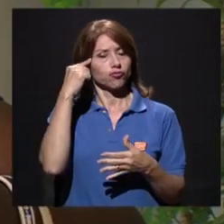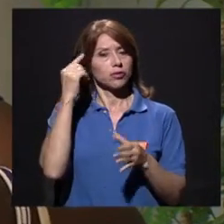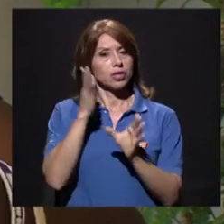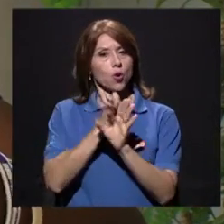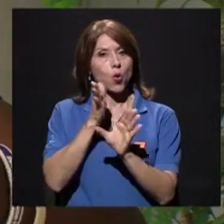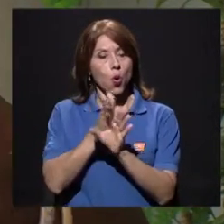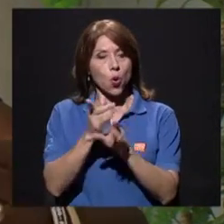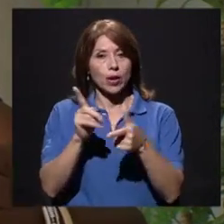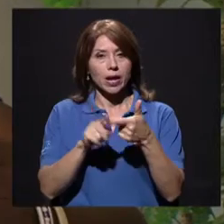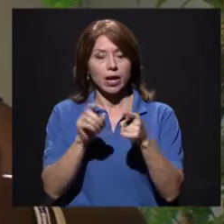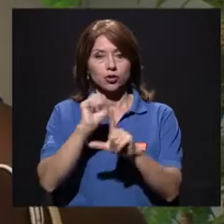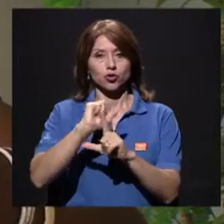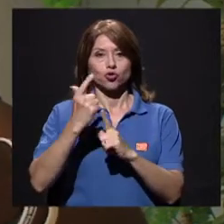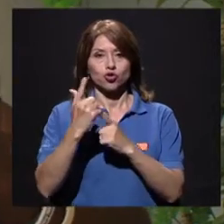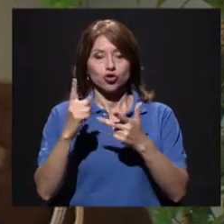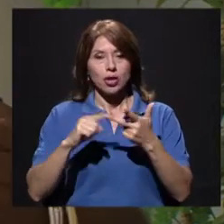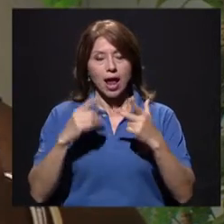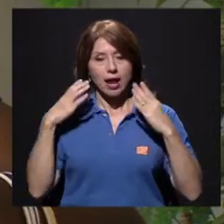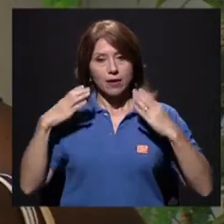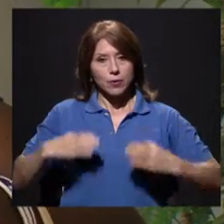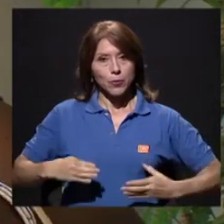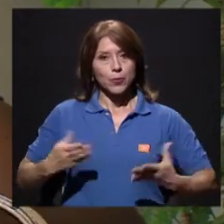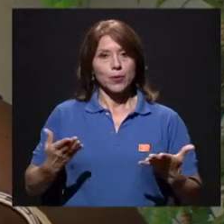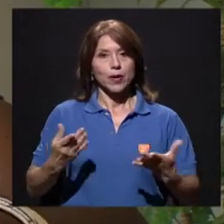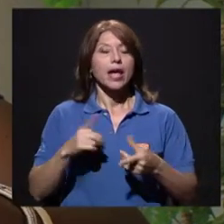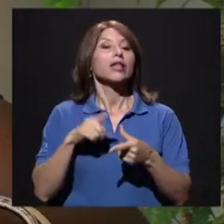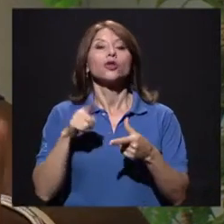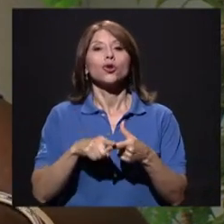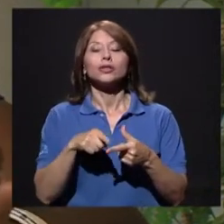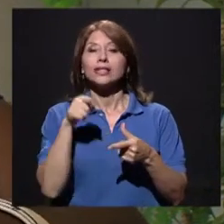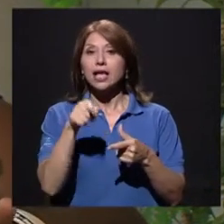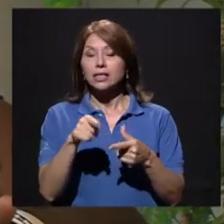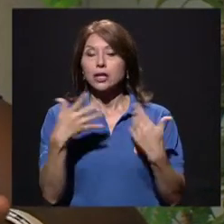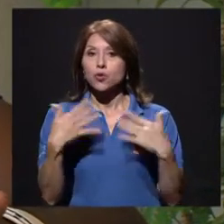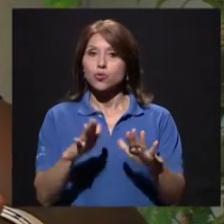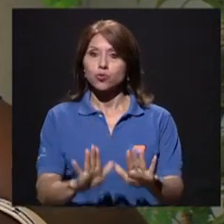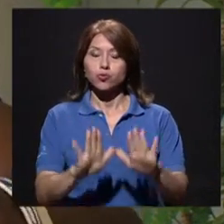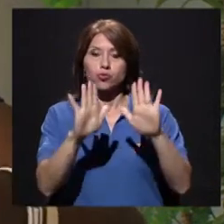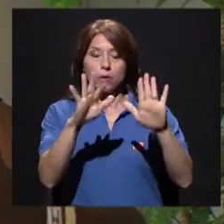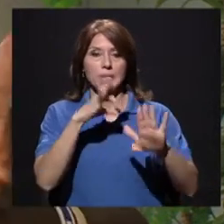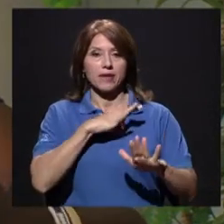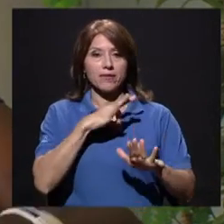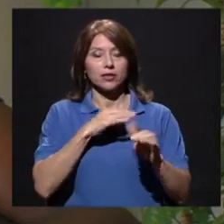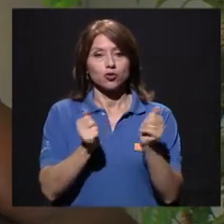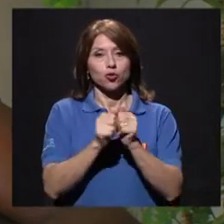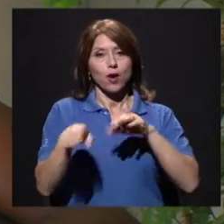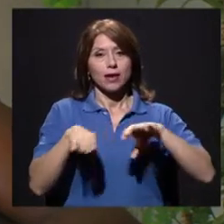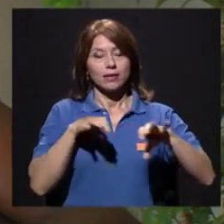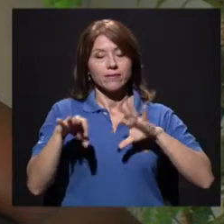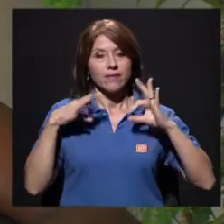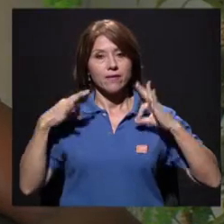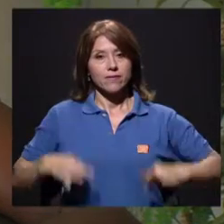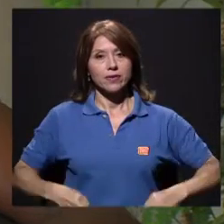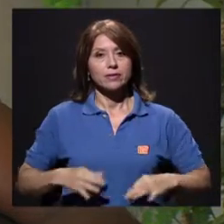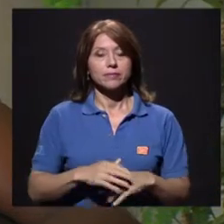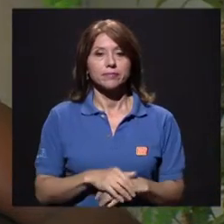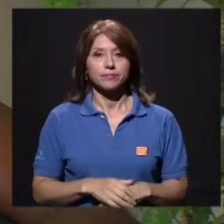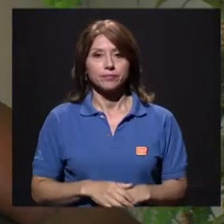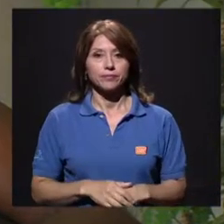psicológica, la parte social, la parte fisiológica. Entonces, esos son los grandes beneficios que conlleva la actividad física.